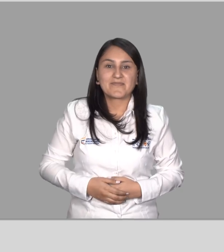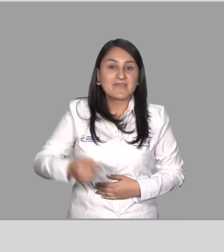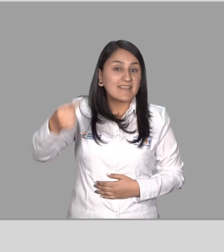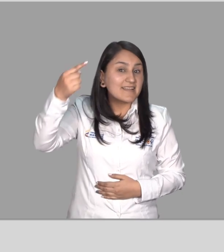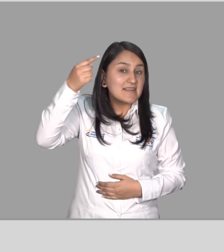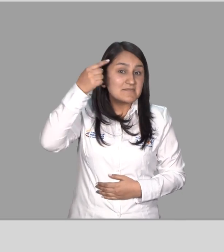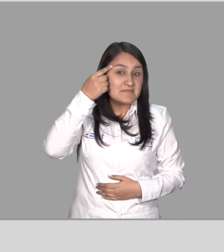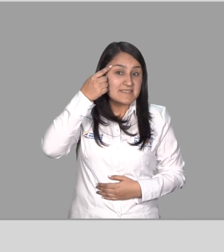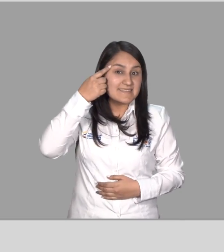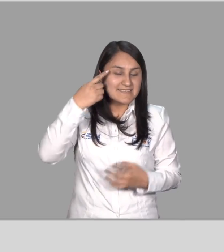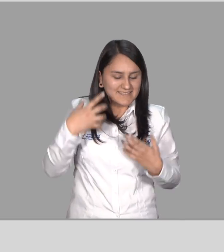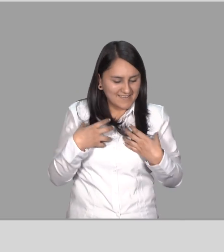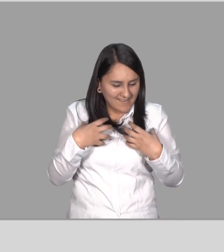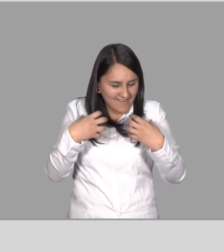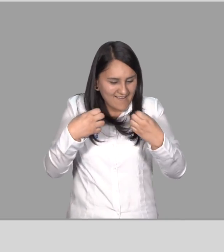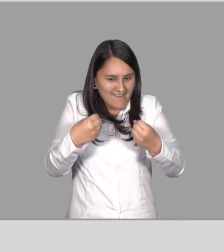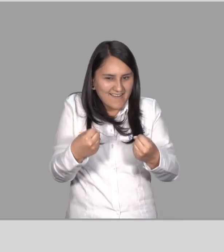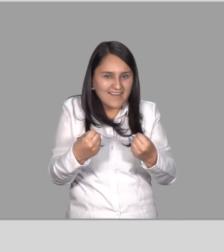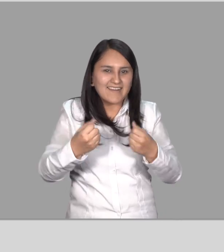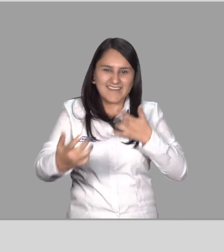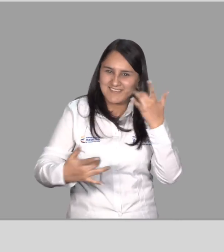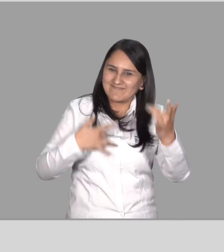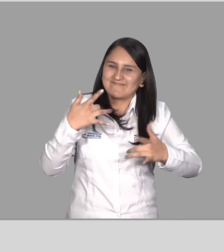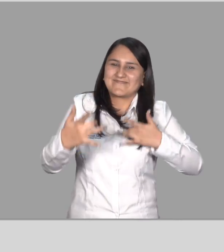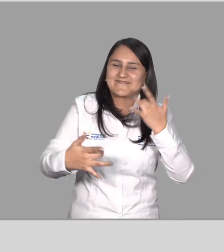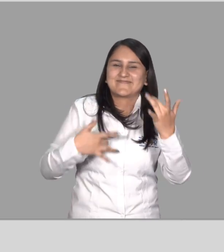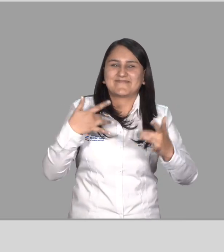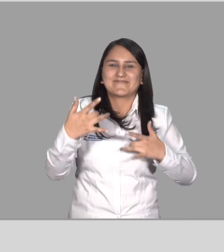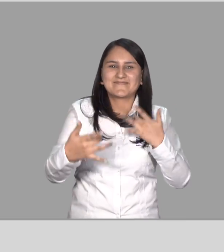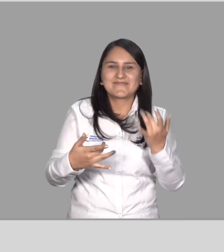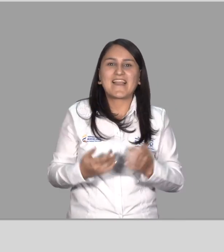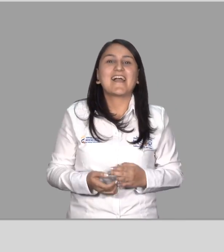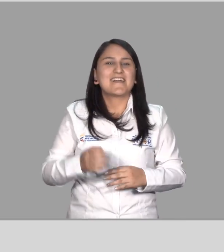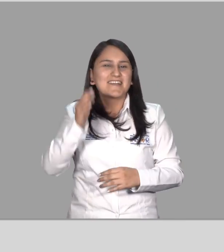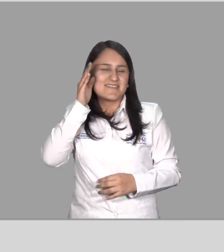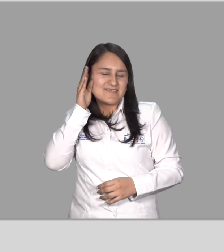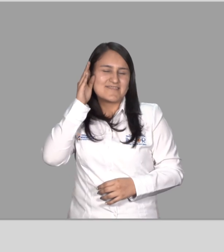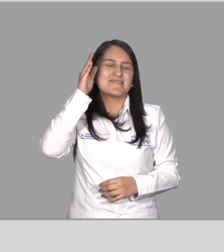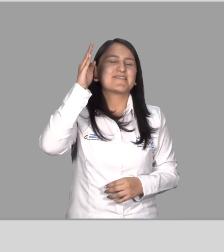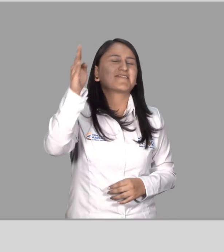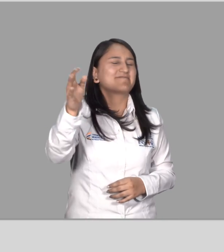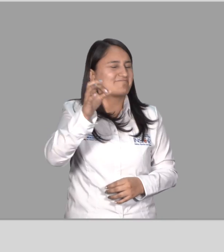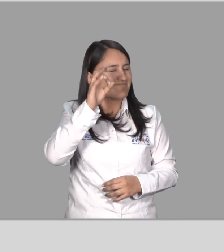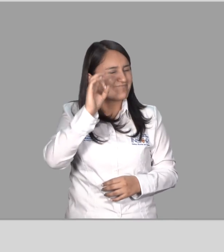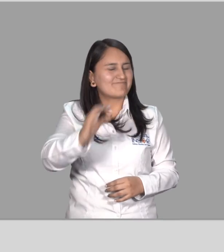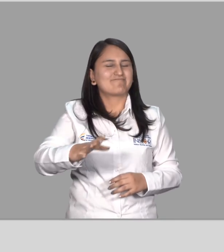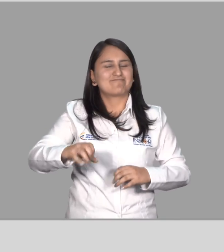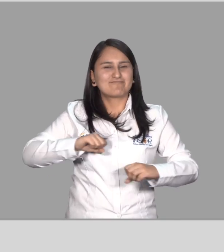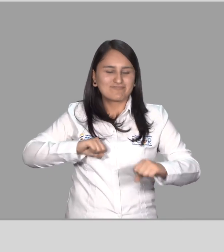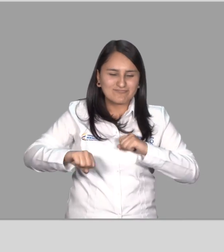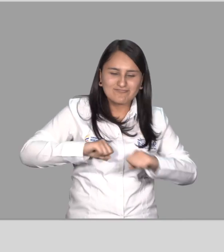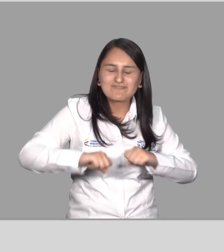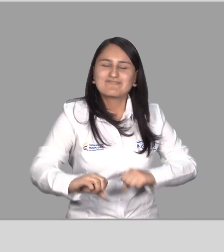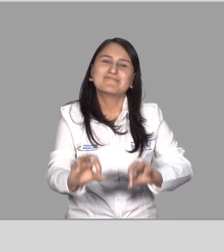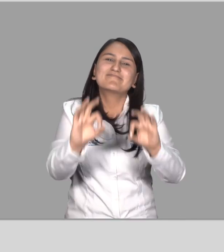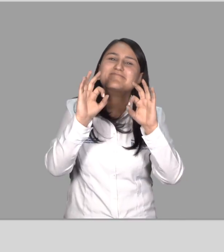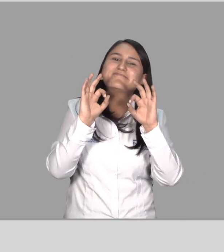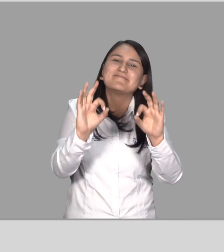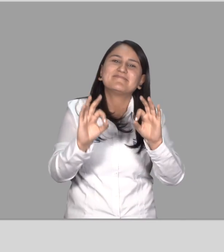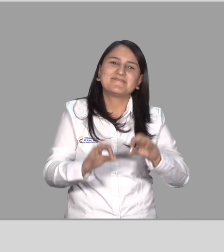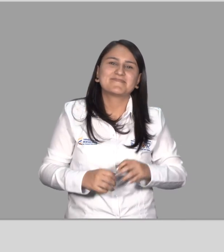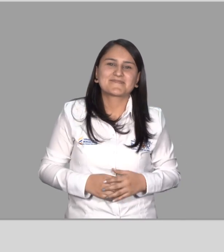Si la mente está sana y arregle Viviremos en